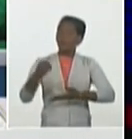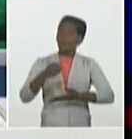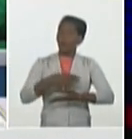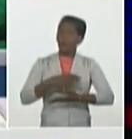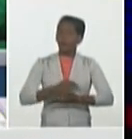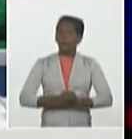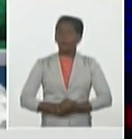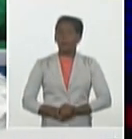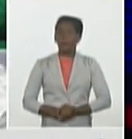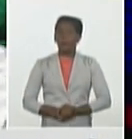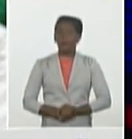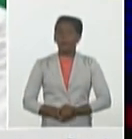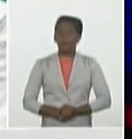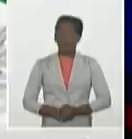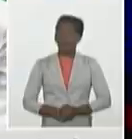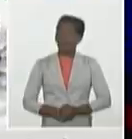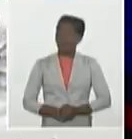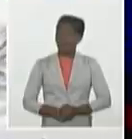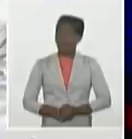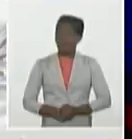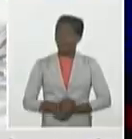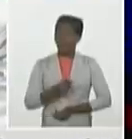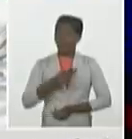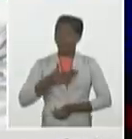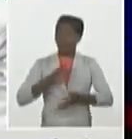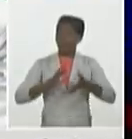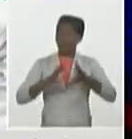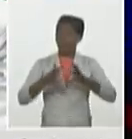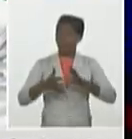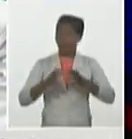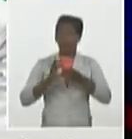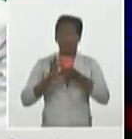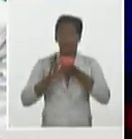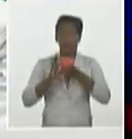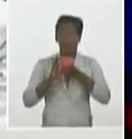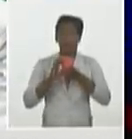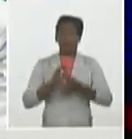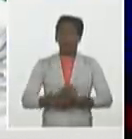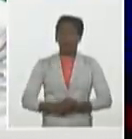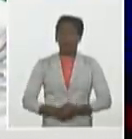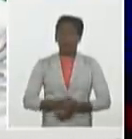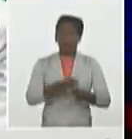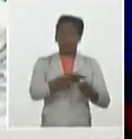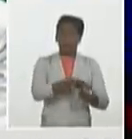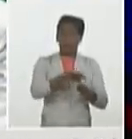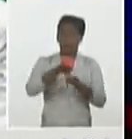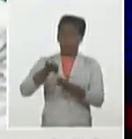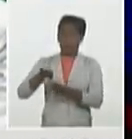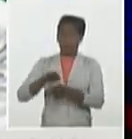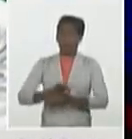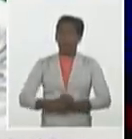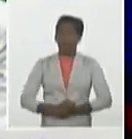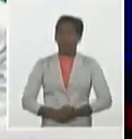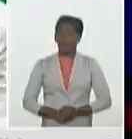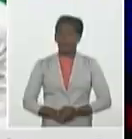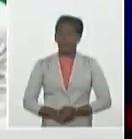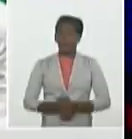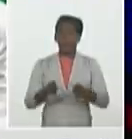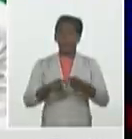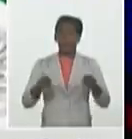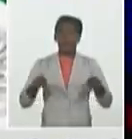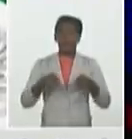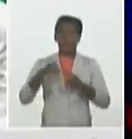por lactantes en terapia intensiva 5 pacientes en edades pediátricas